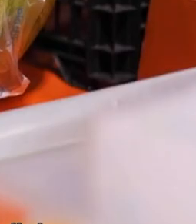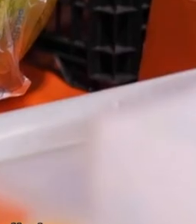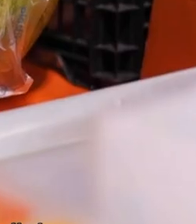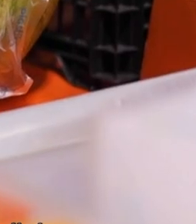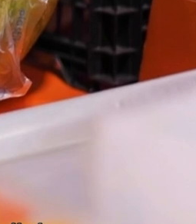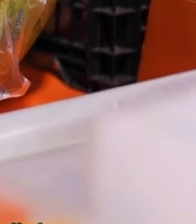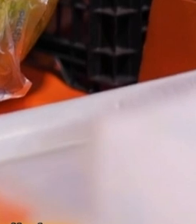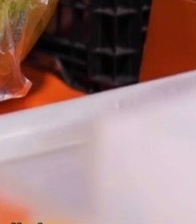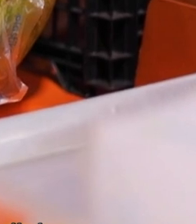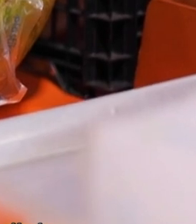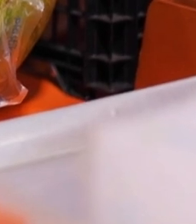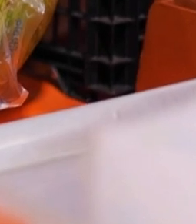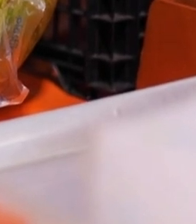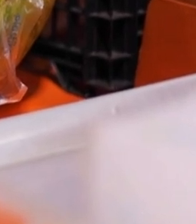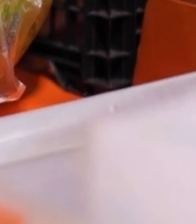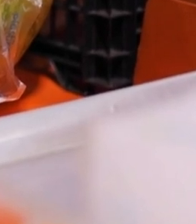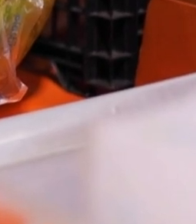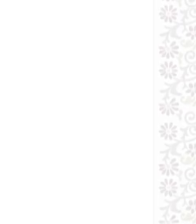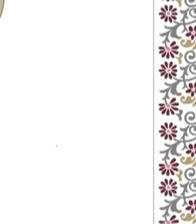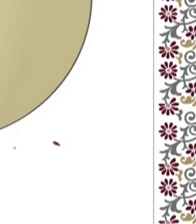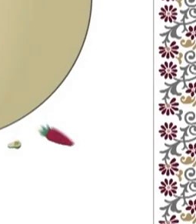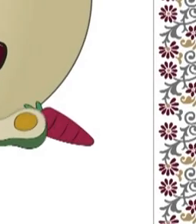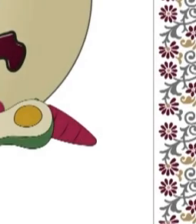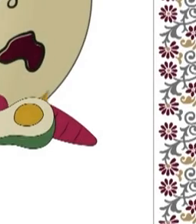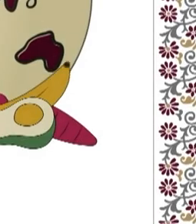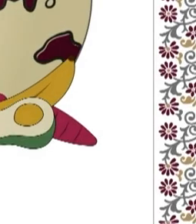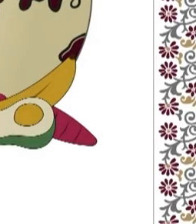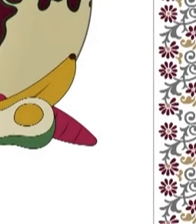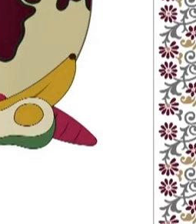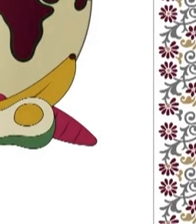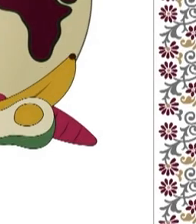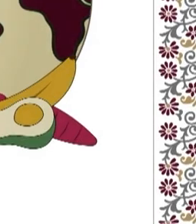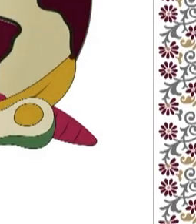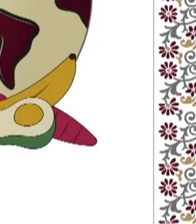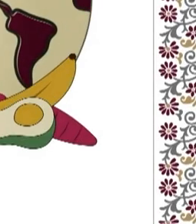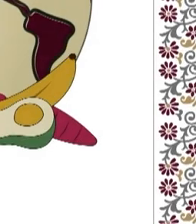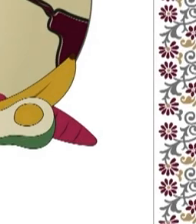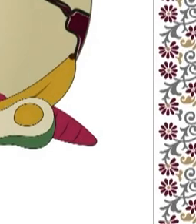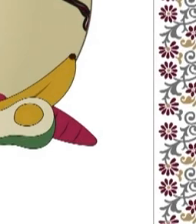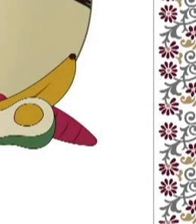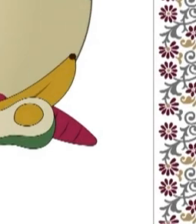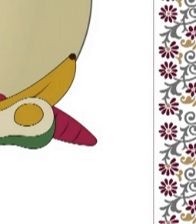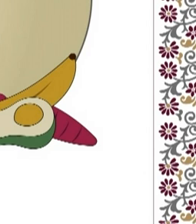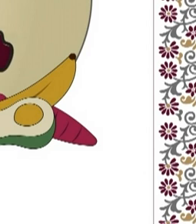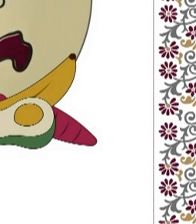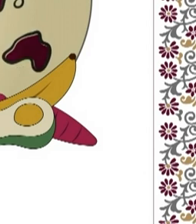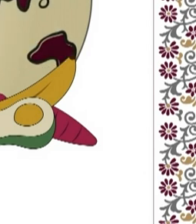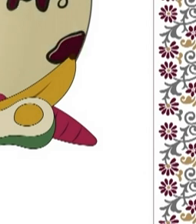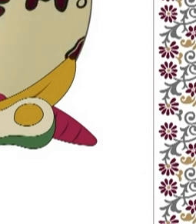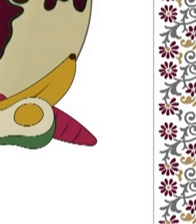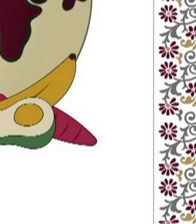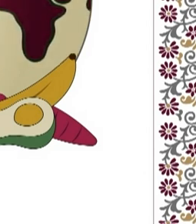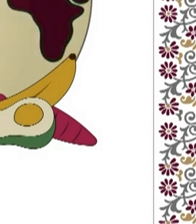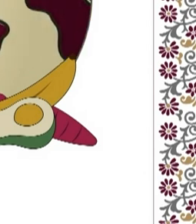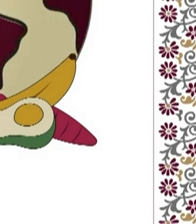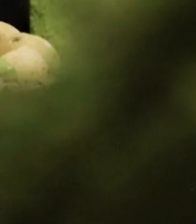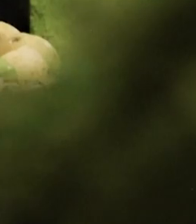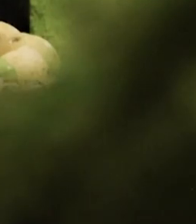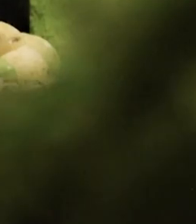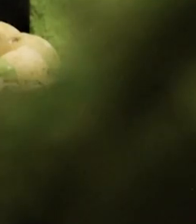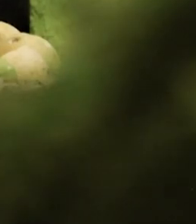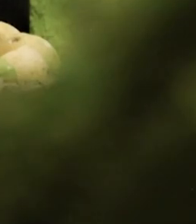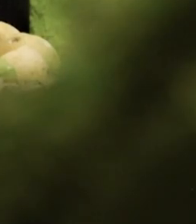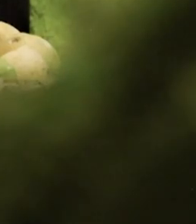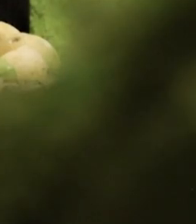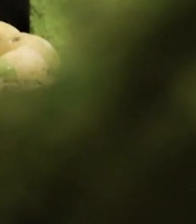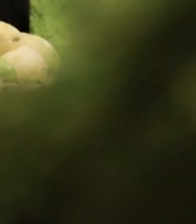parte de la población mundial. Por esto, este Día Mundial de la Alimentación está dedicado al derecho a